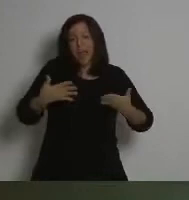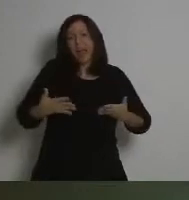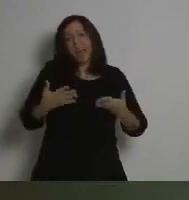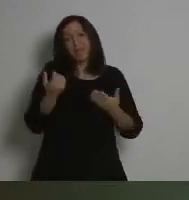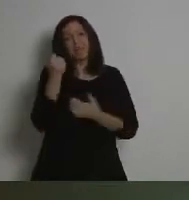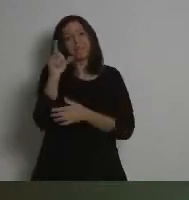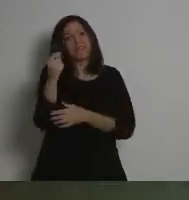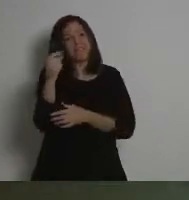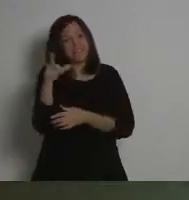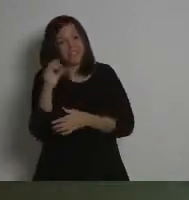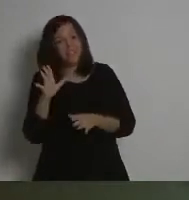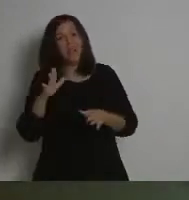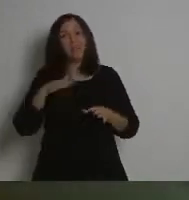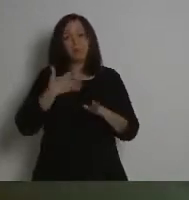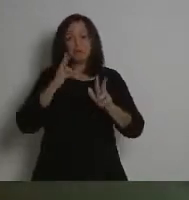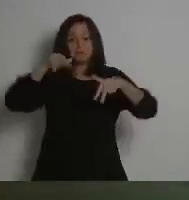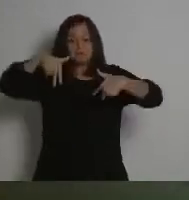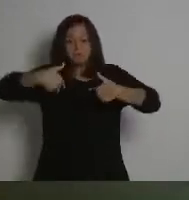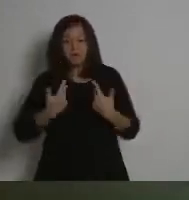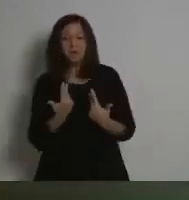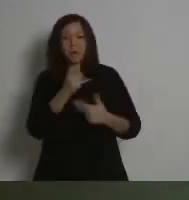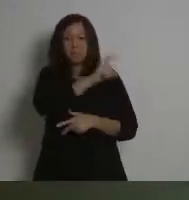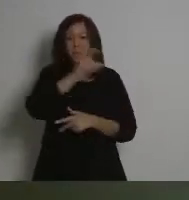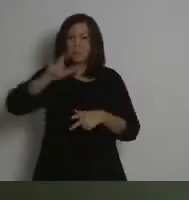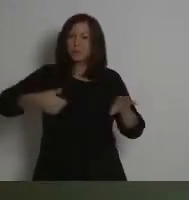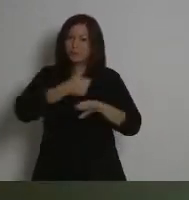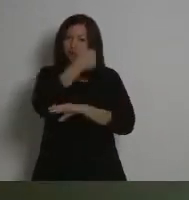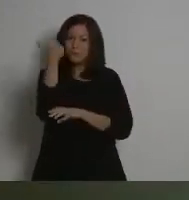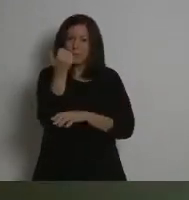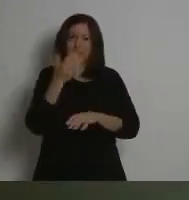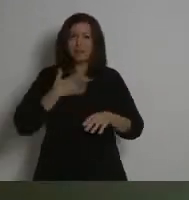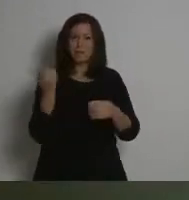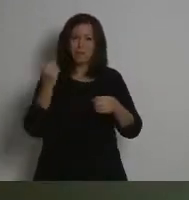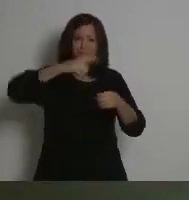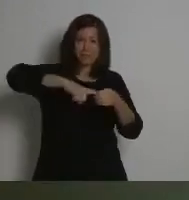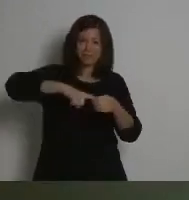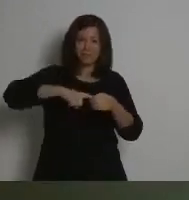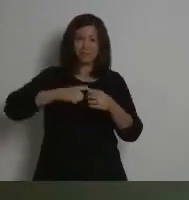esto nos permite que seamos más las que estemos aquí participando.